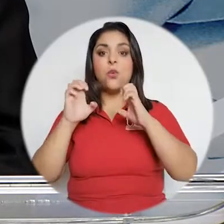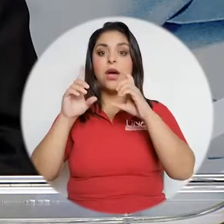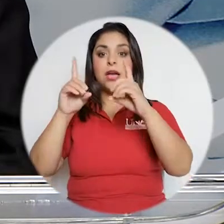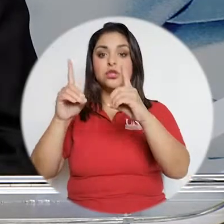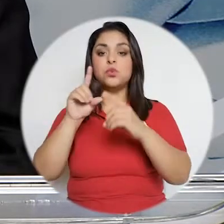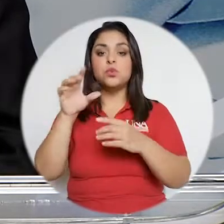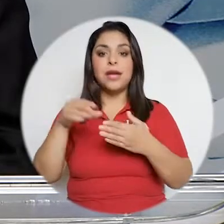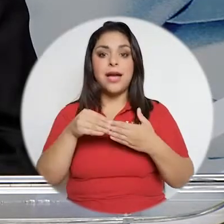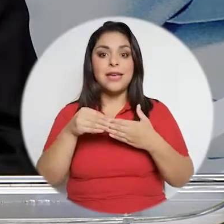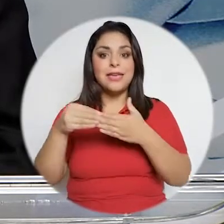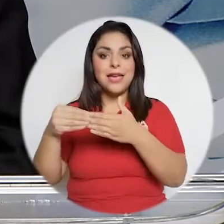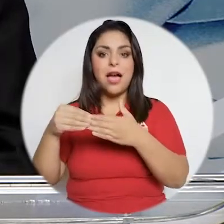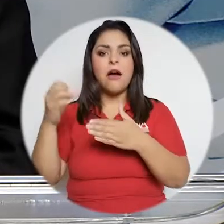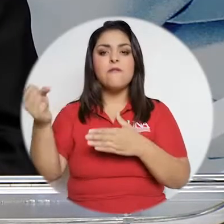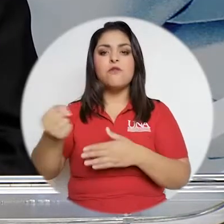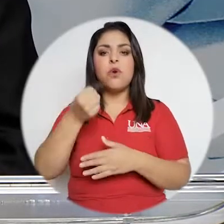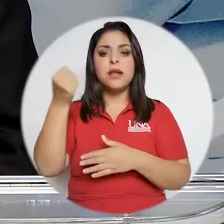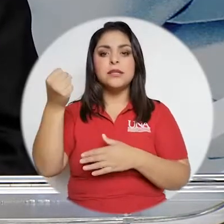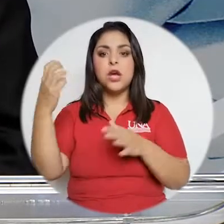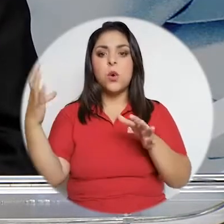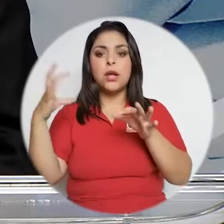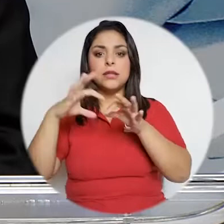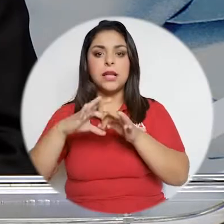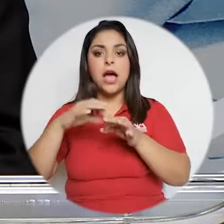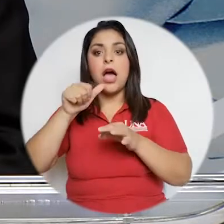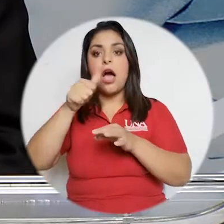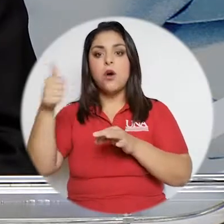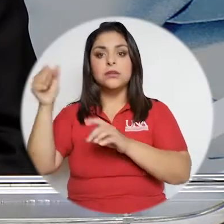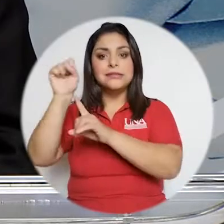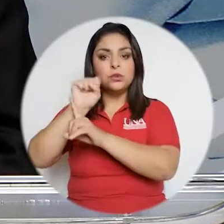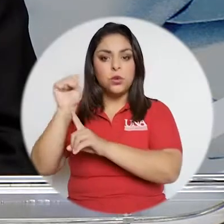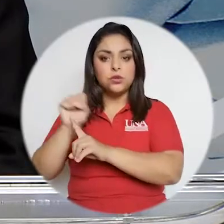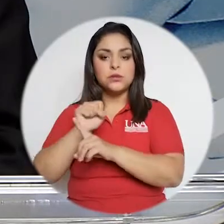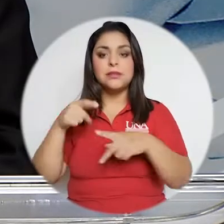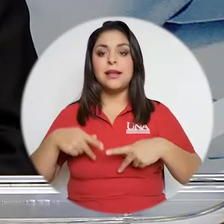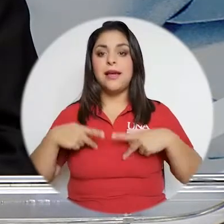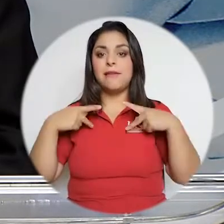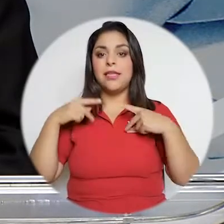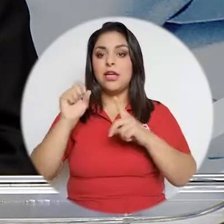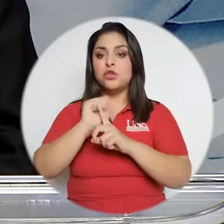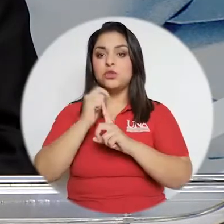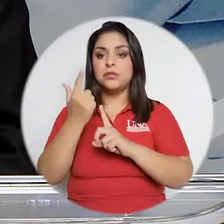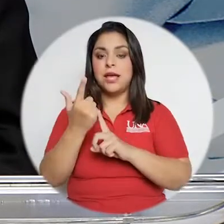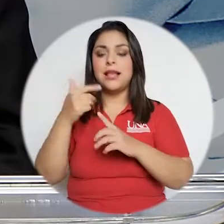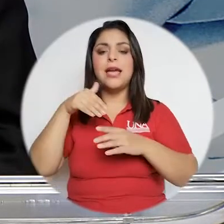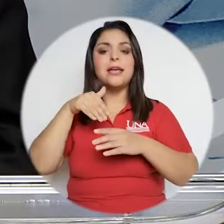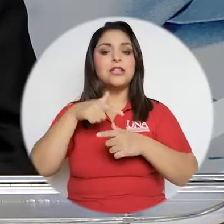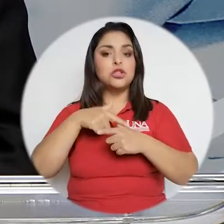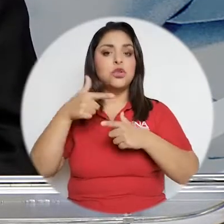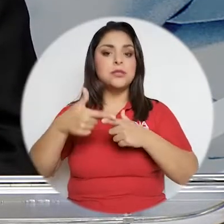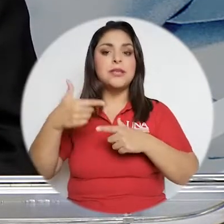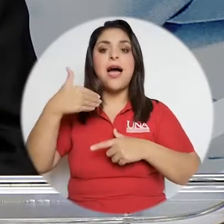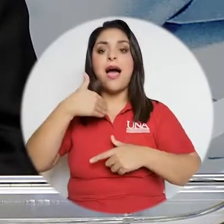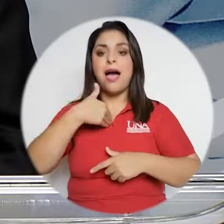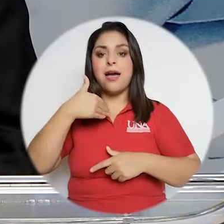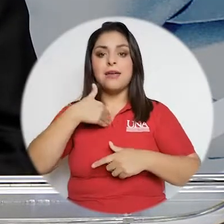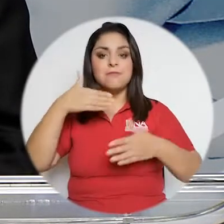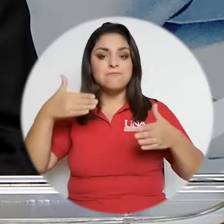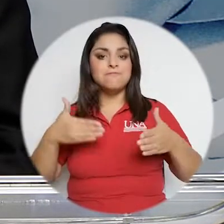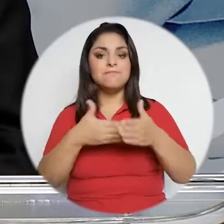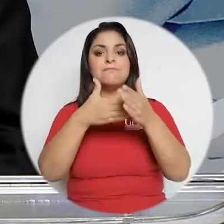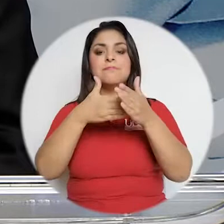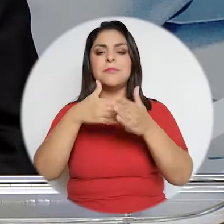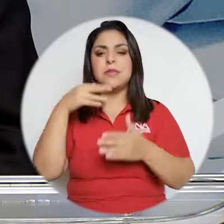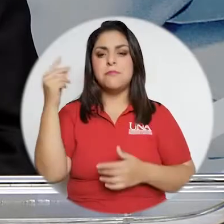fuertemente interconectada con muchas otras esferas de la vida social. Entonces hay una afectación, digamos, inmediata